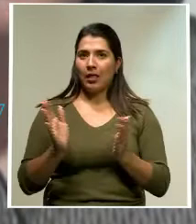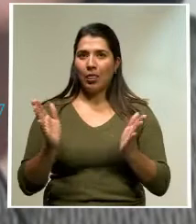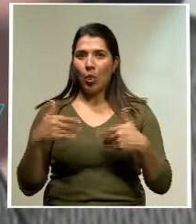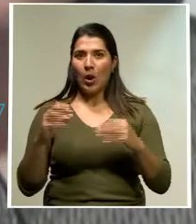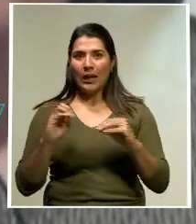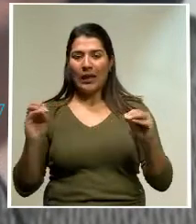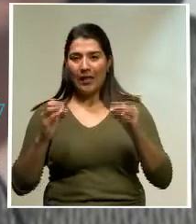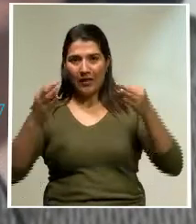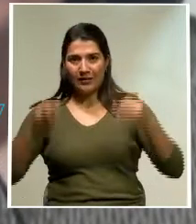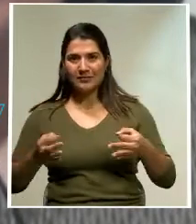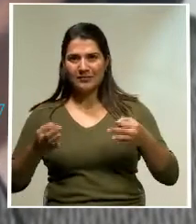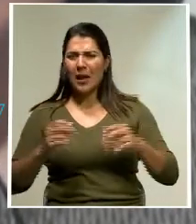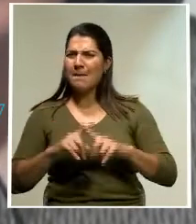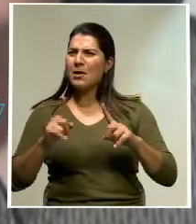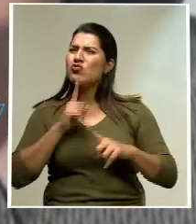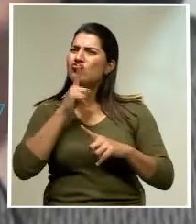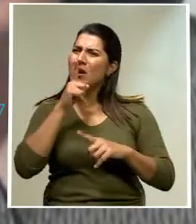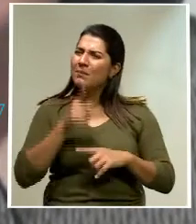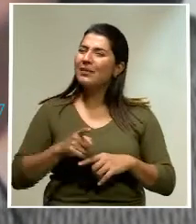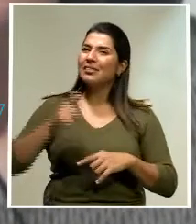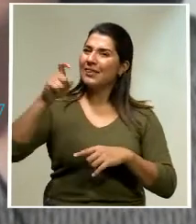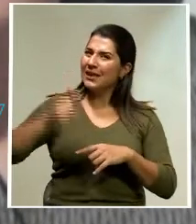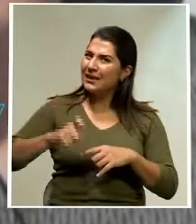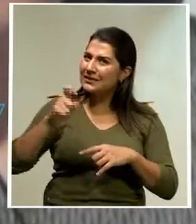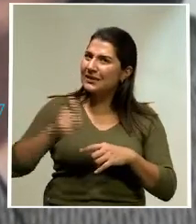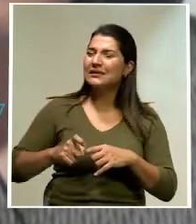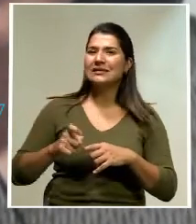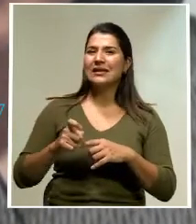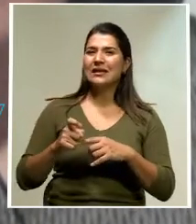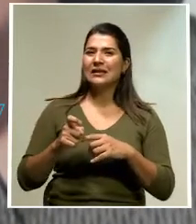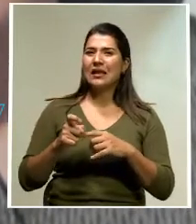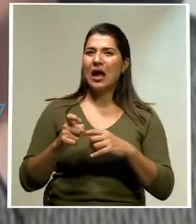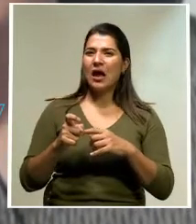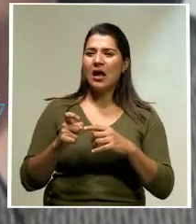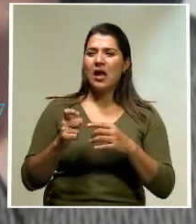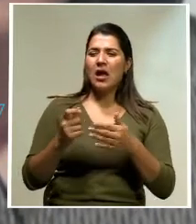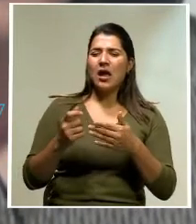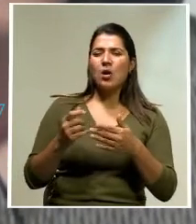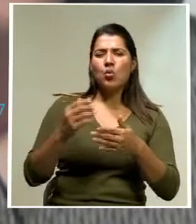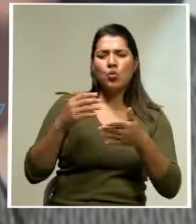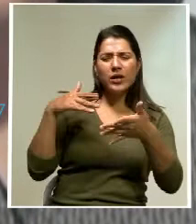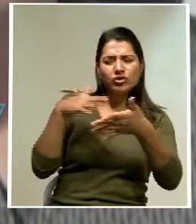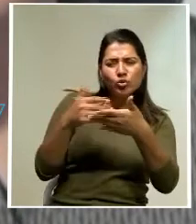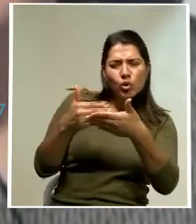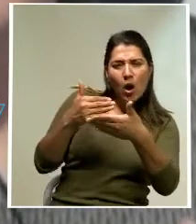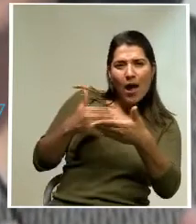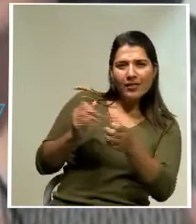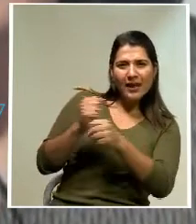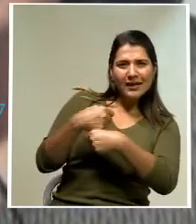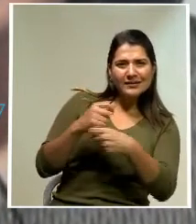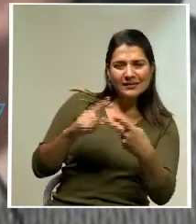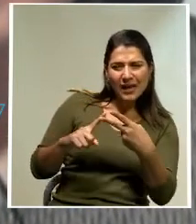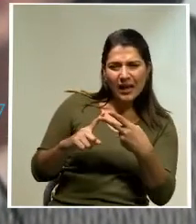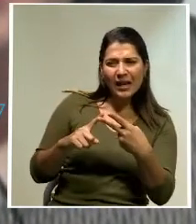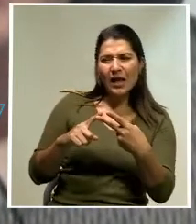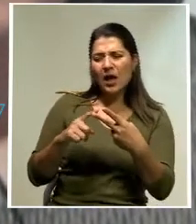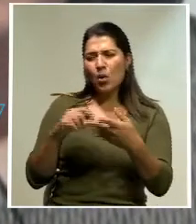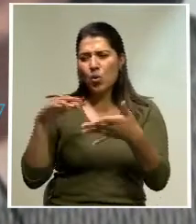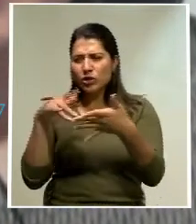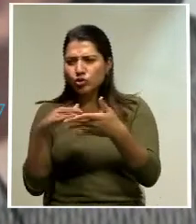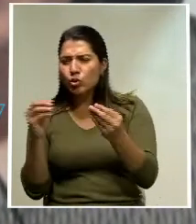lo que es toda una fase de prefactibilidad, factibilidad, análisis